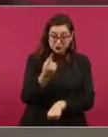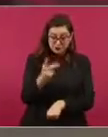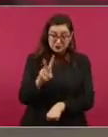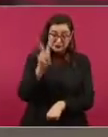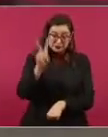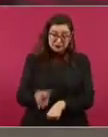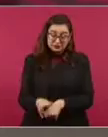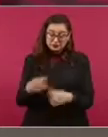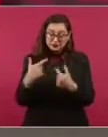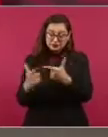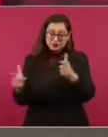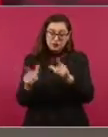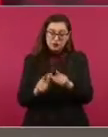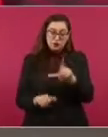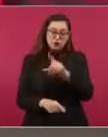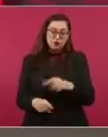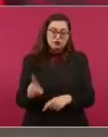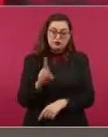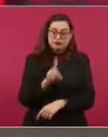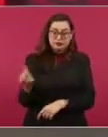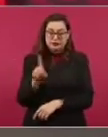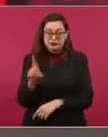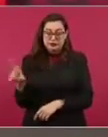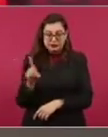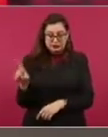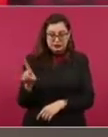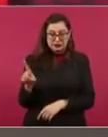beligerante de Argentina,